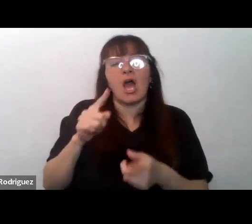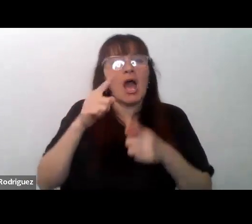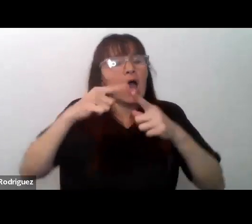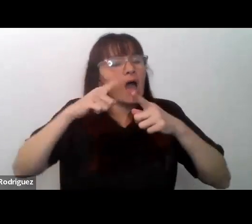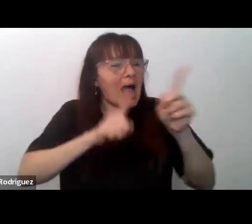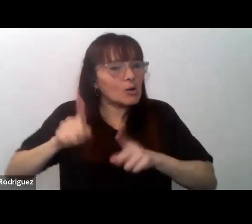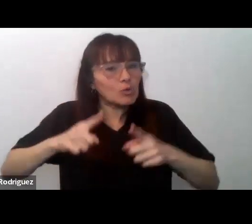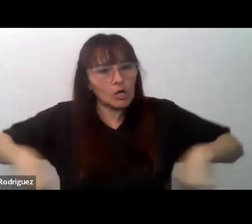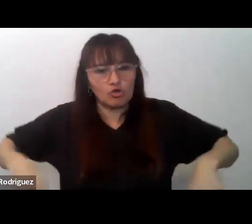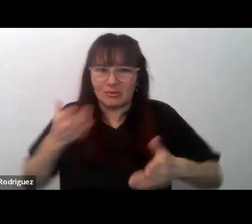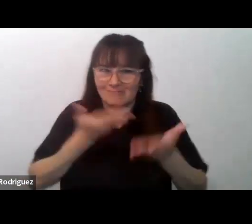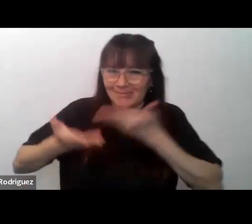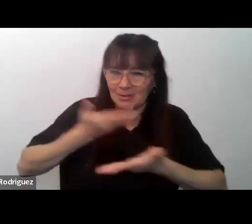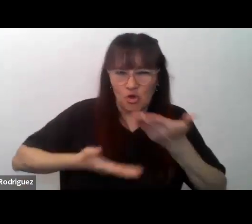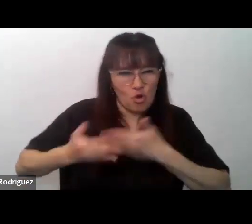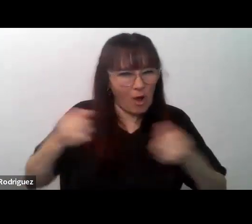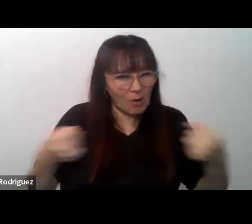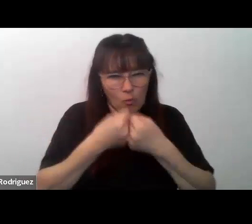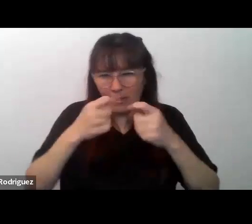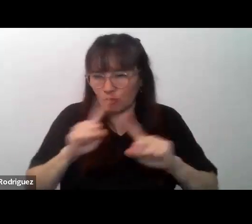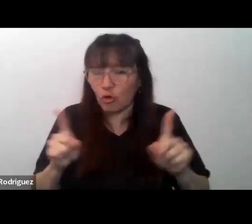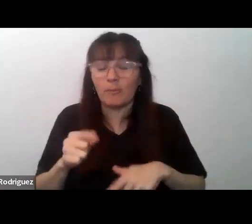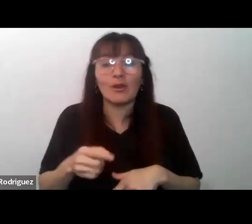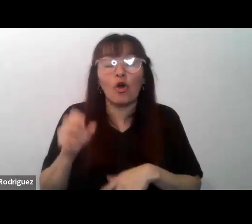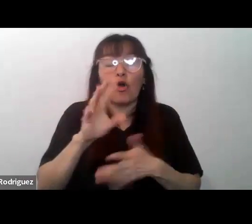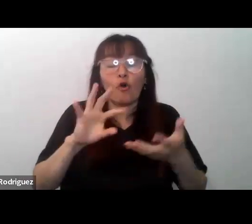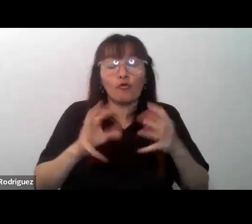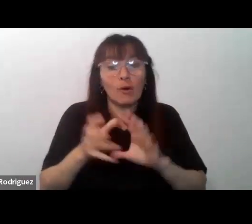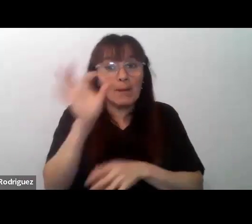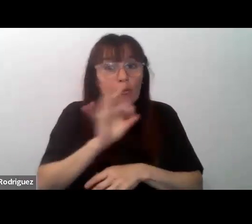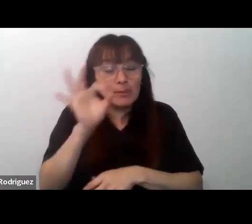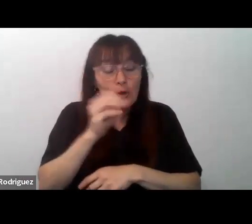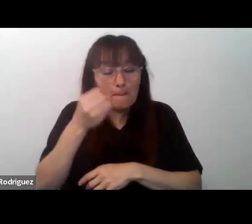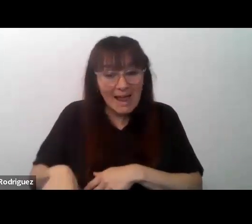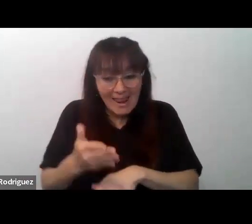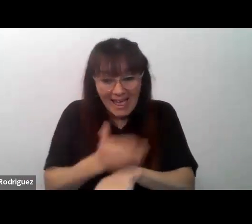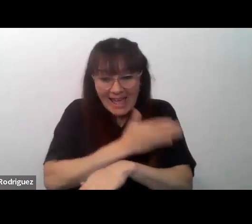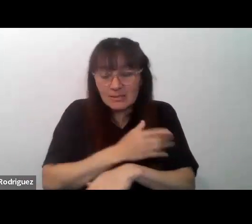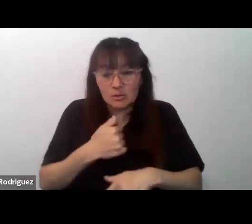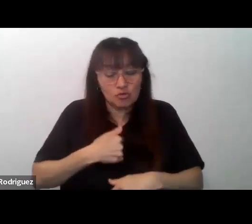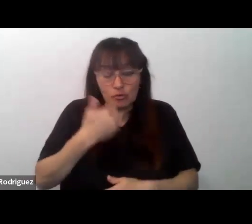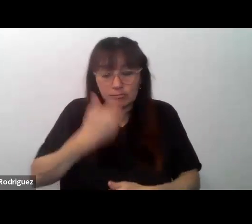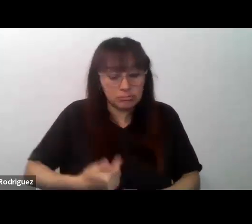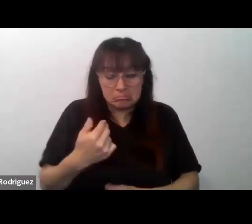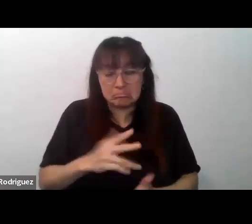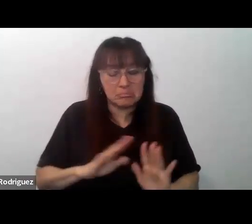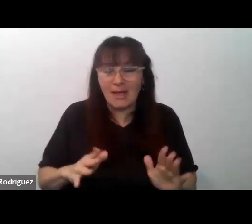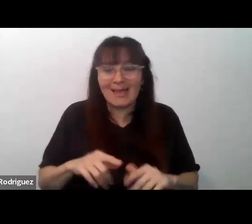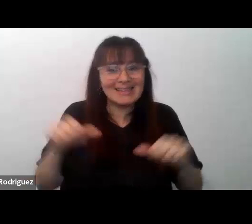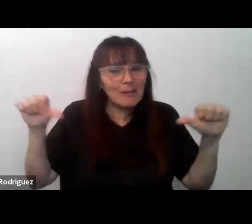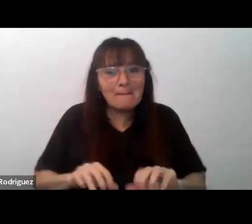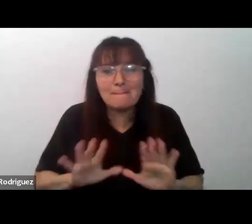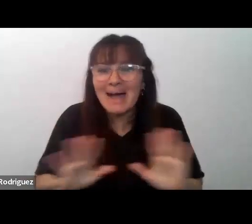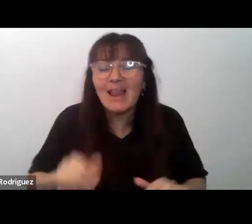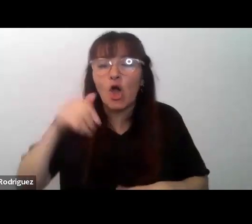pero las ideas que yo tenía y mis prejuicios no eran fundados para nada y hoy voy a hablar con